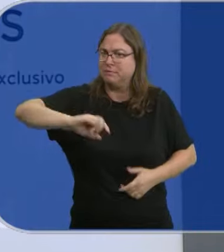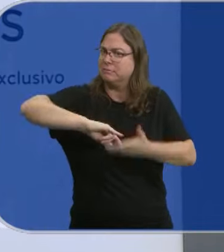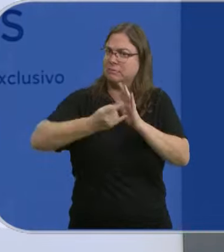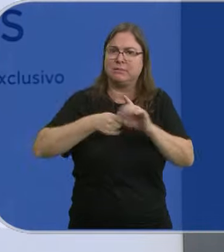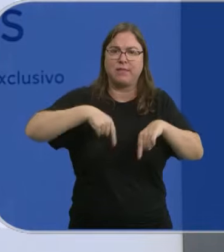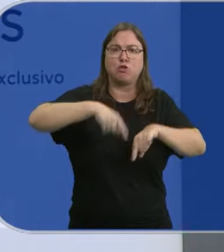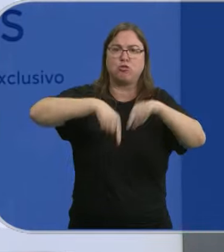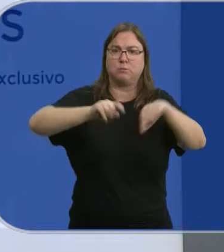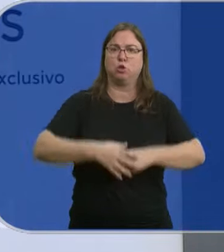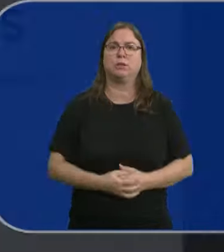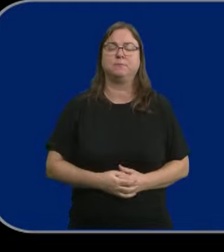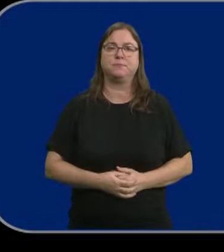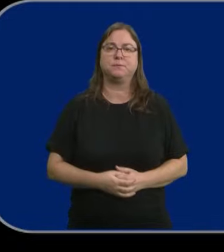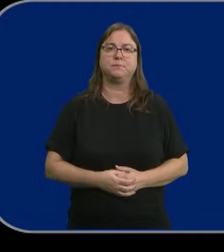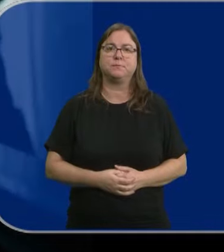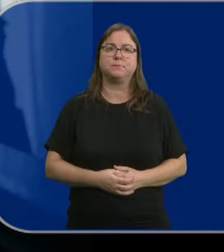transporte.